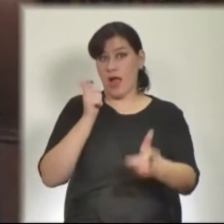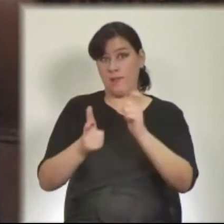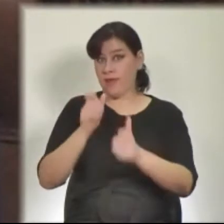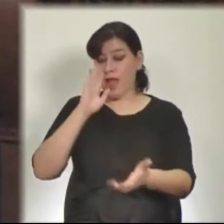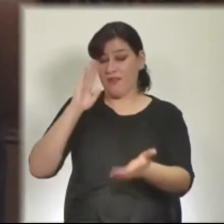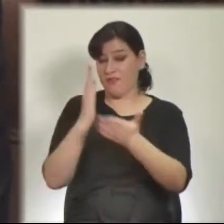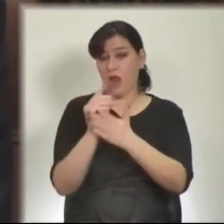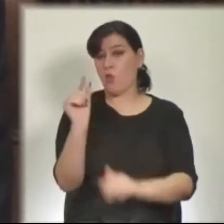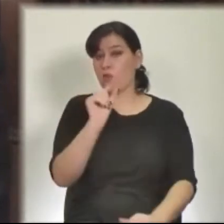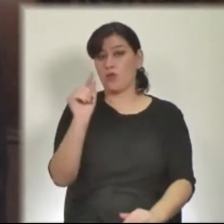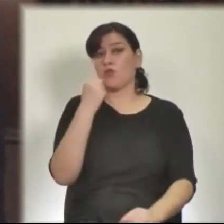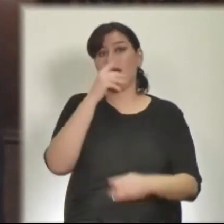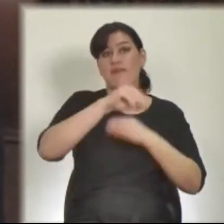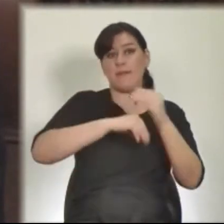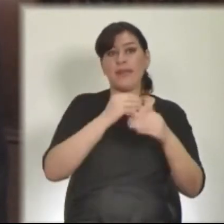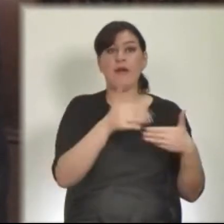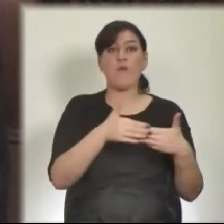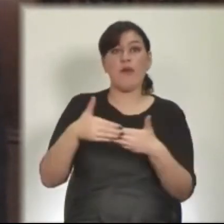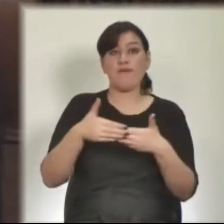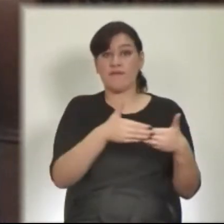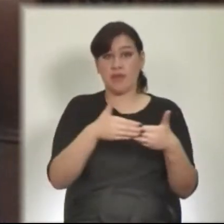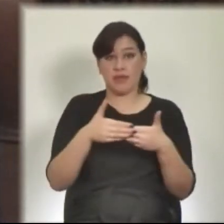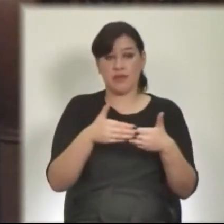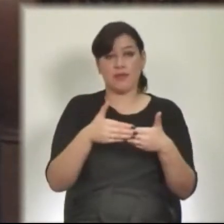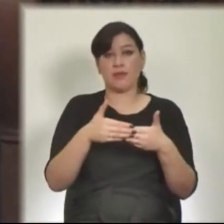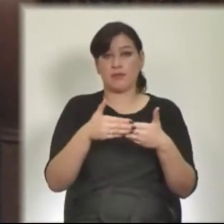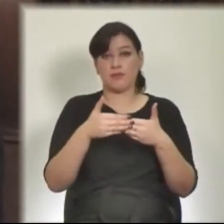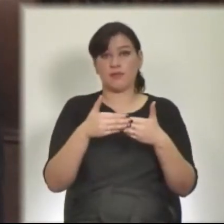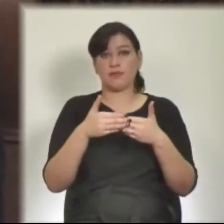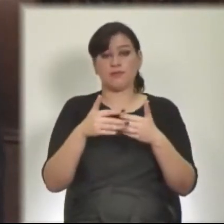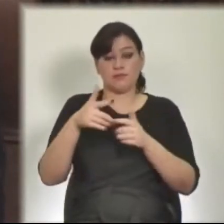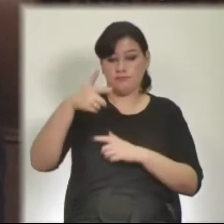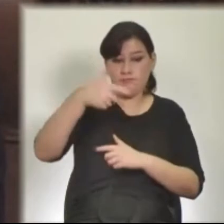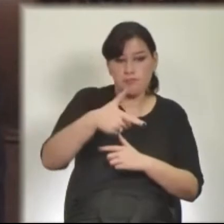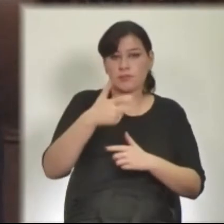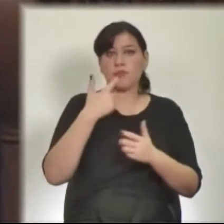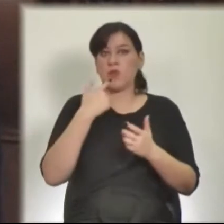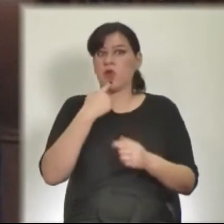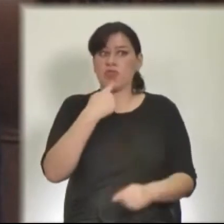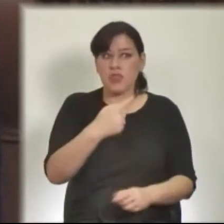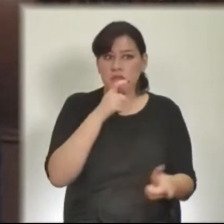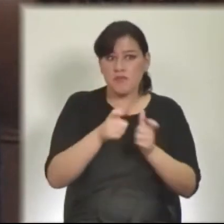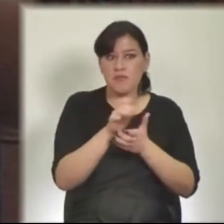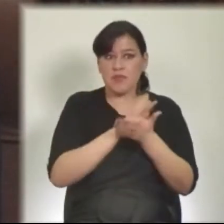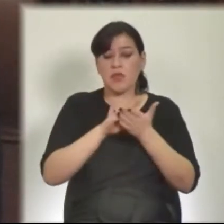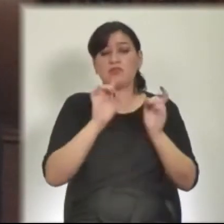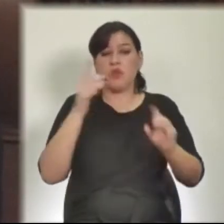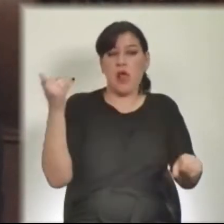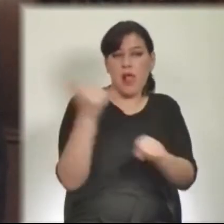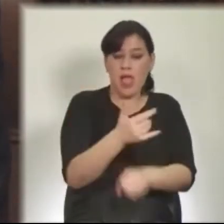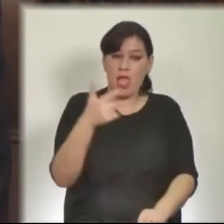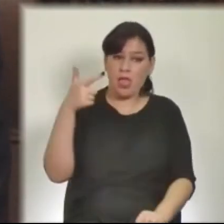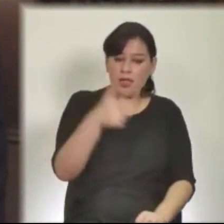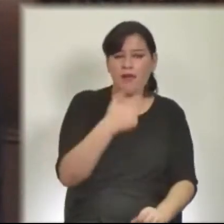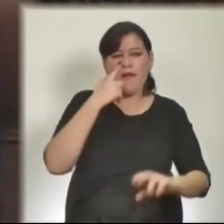minutos después de que una familia con un bebé fuera embestida y encañonada sin tener motivo alguno, solo por error. La